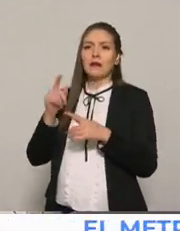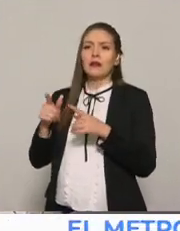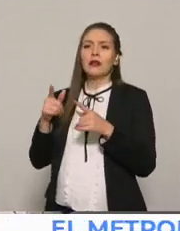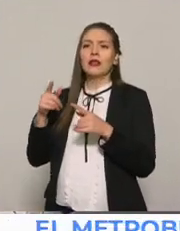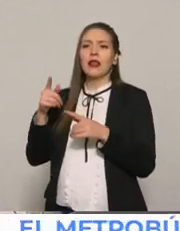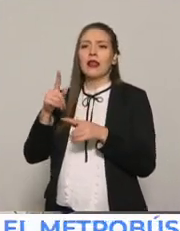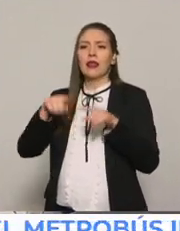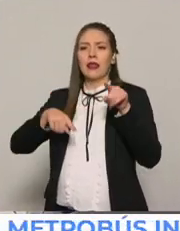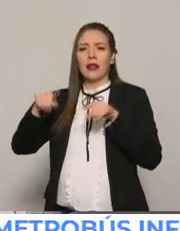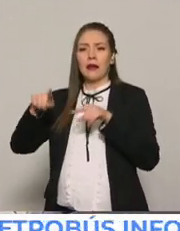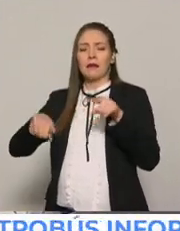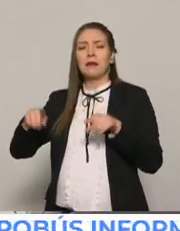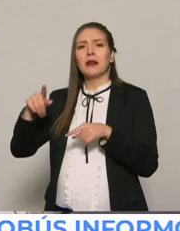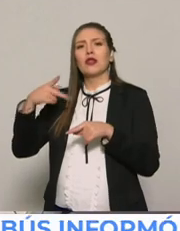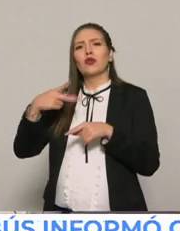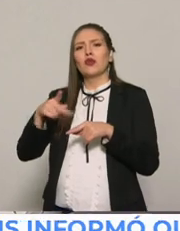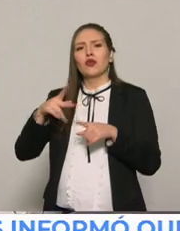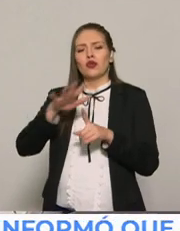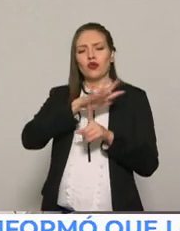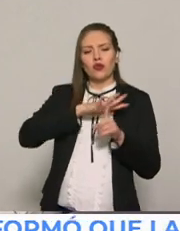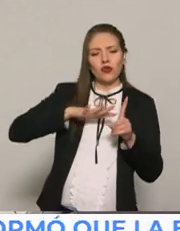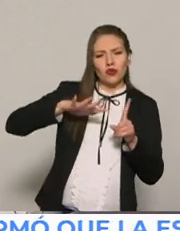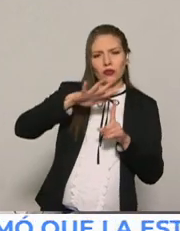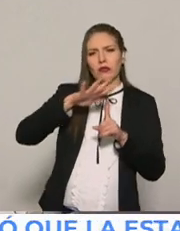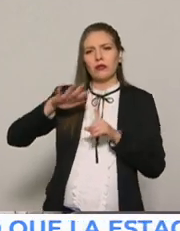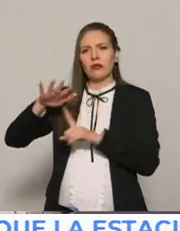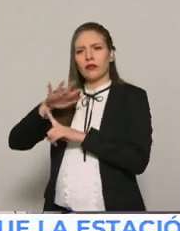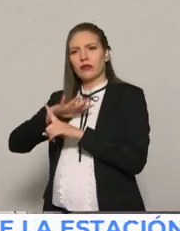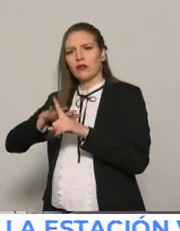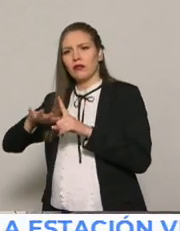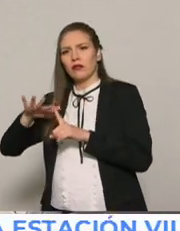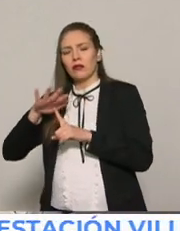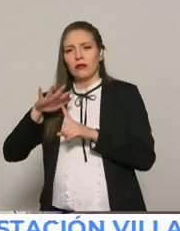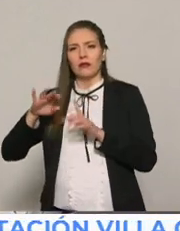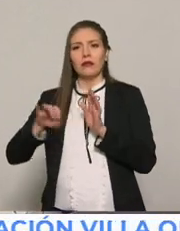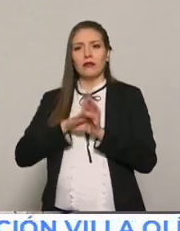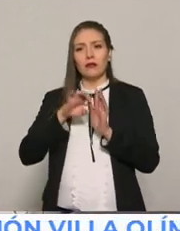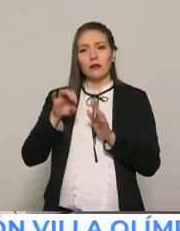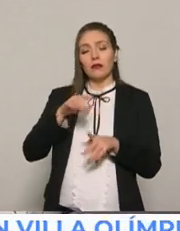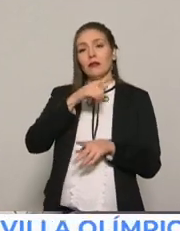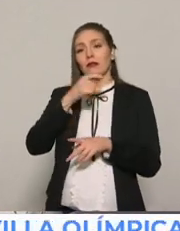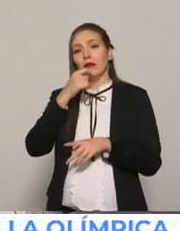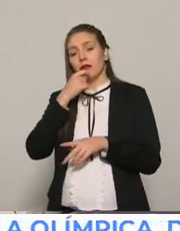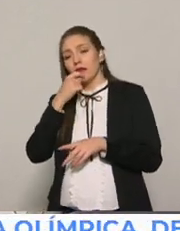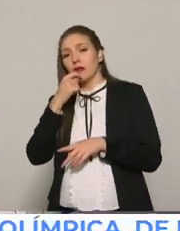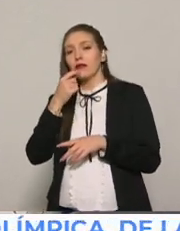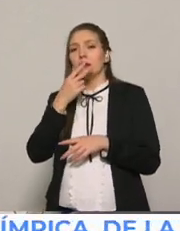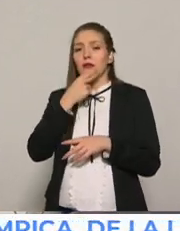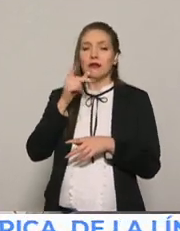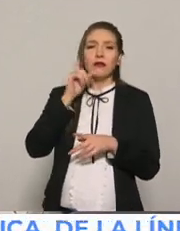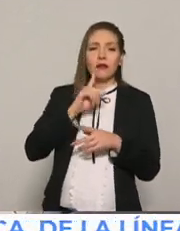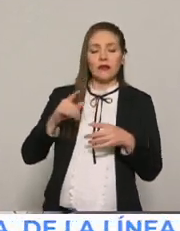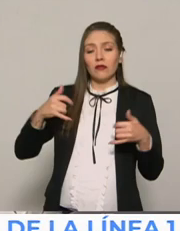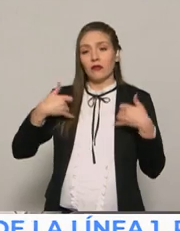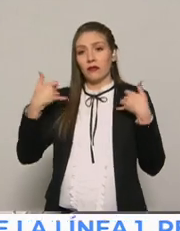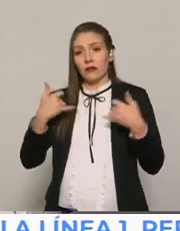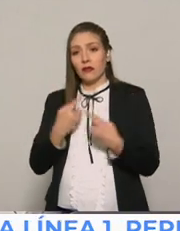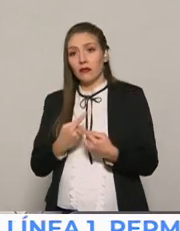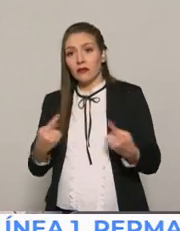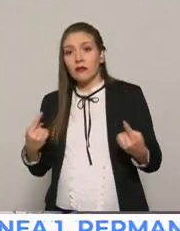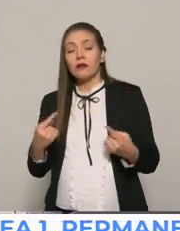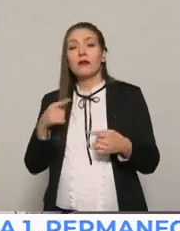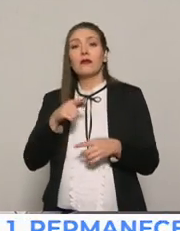particular, ¿no? Es decir, si en los entornos fuera de línea estos niños, estas niñas, estos jóvenes están acompañados con